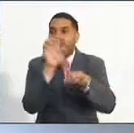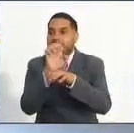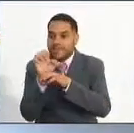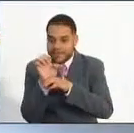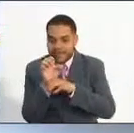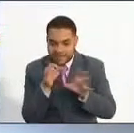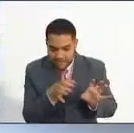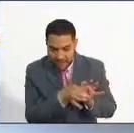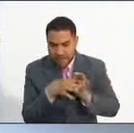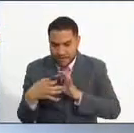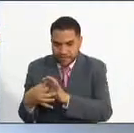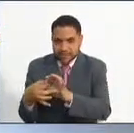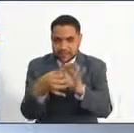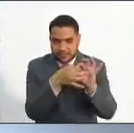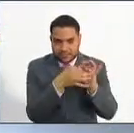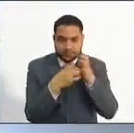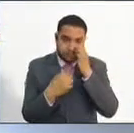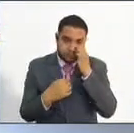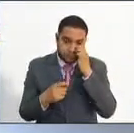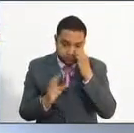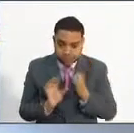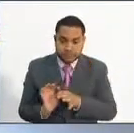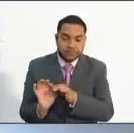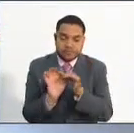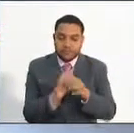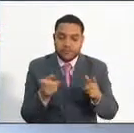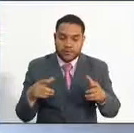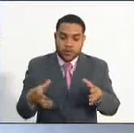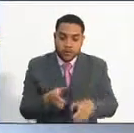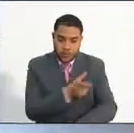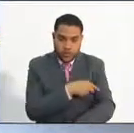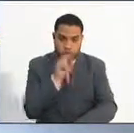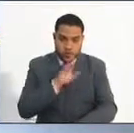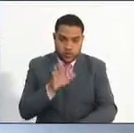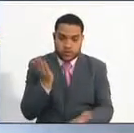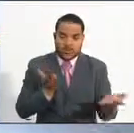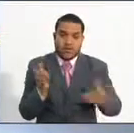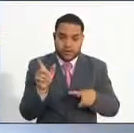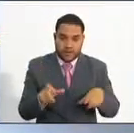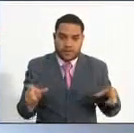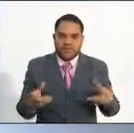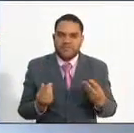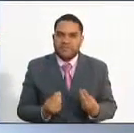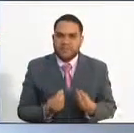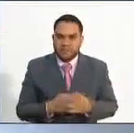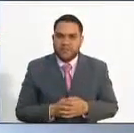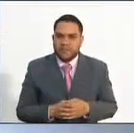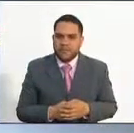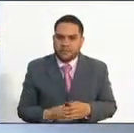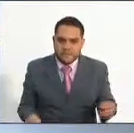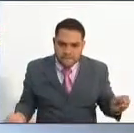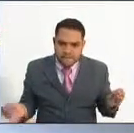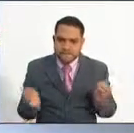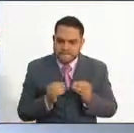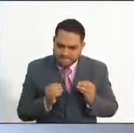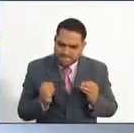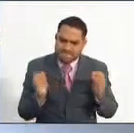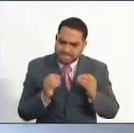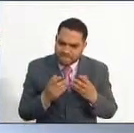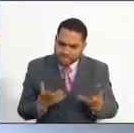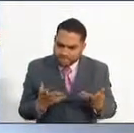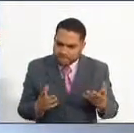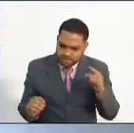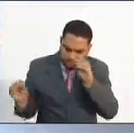y, obviamente, la Comisión Nacional de Servicio Civil, para empezar a desarrollar más claramente lo que serían las